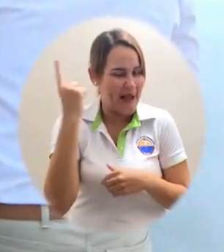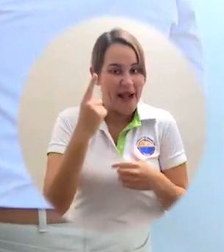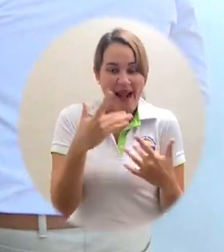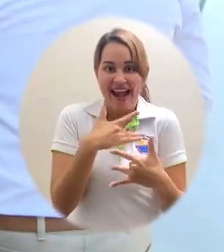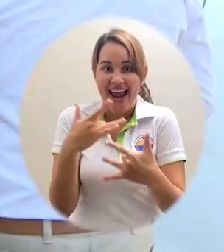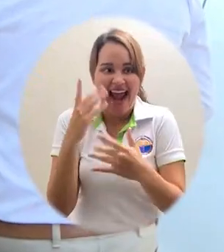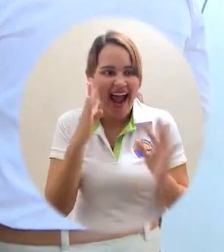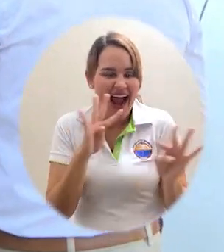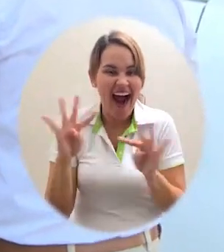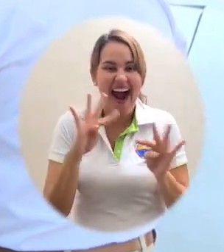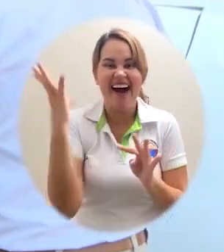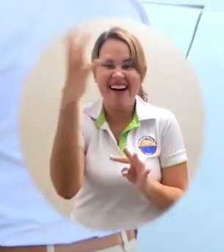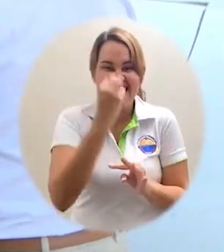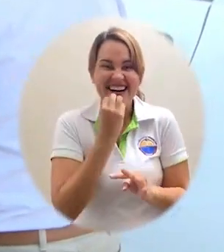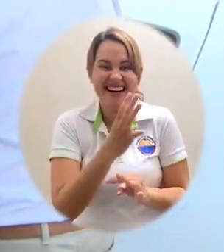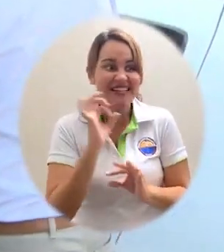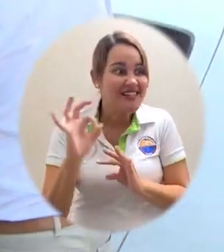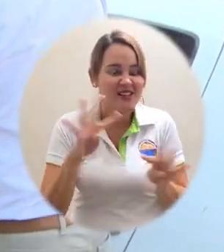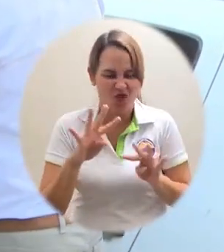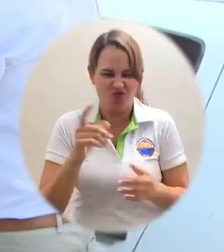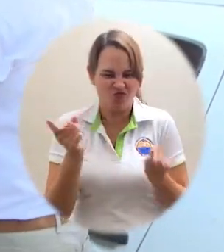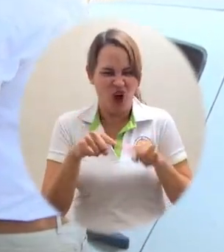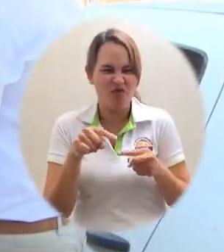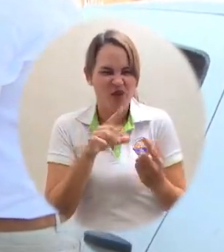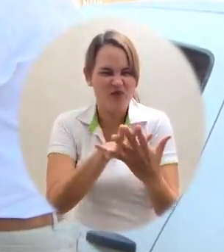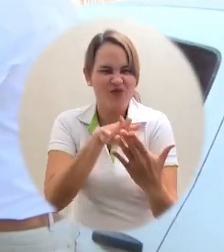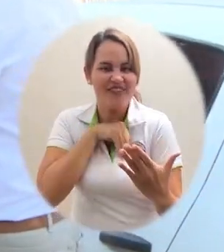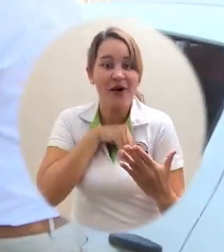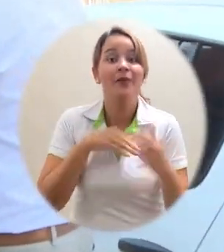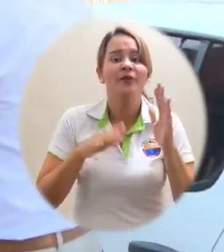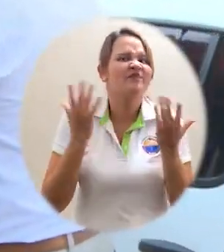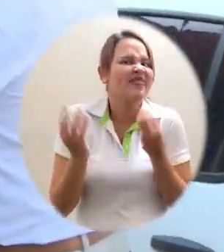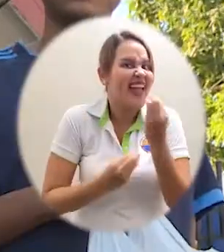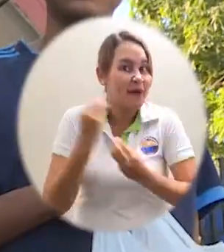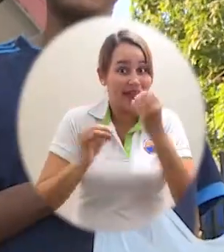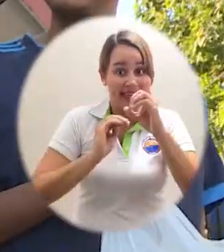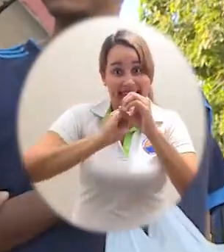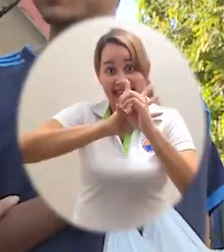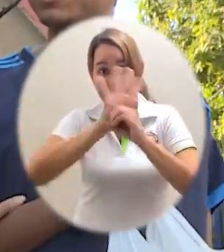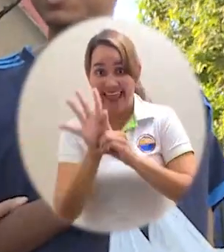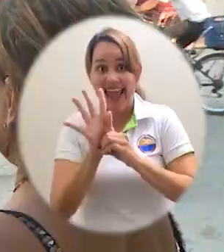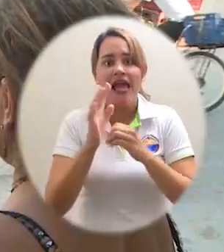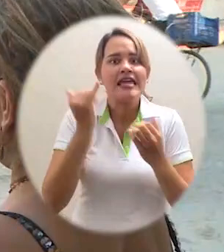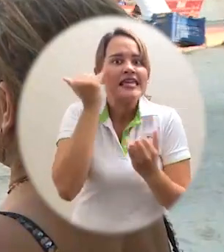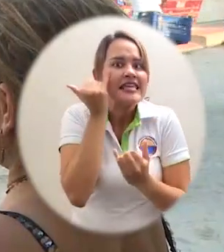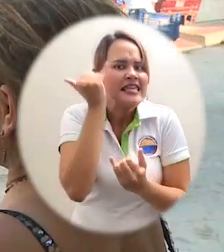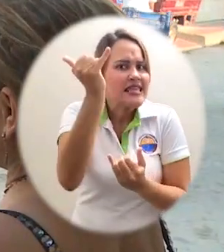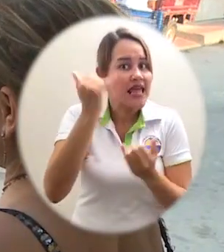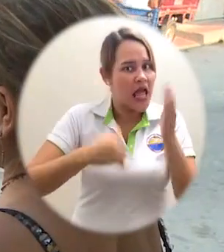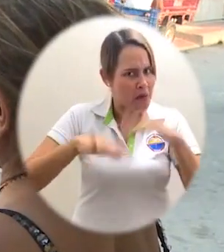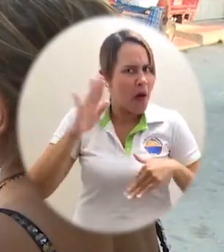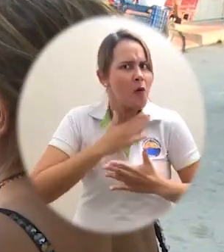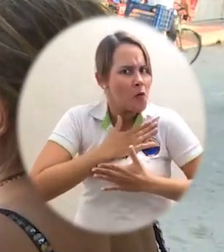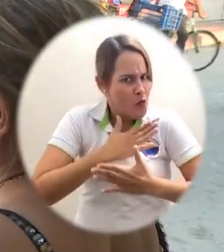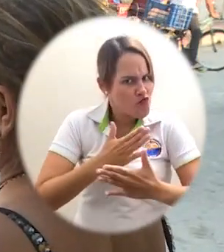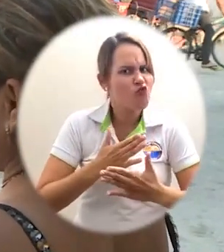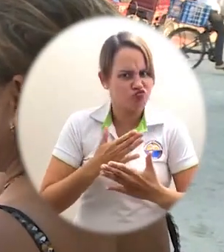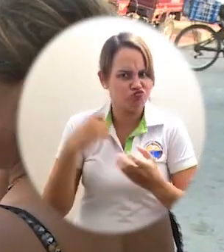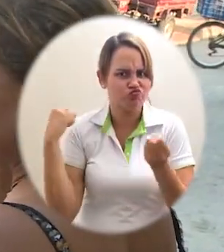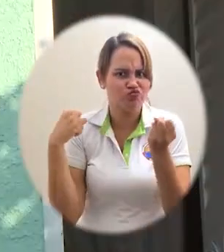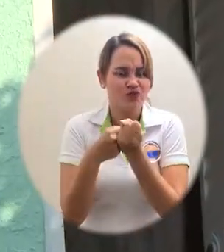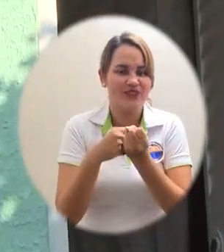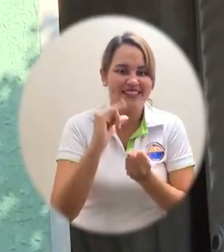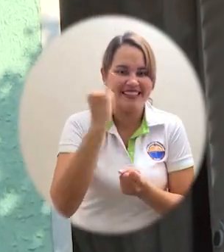casas. Y como la solidaridad es más contagiosa que todo, el personal del Centro para la Regionalización de la Educación y las Oportunidades,